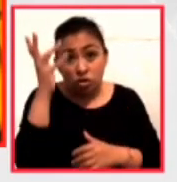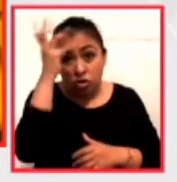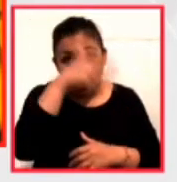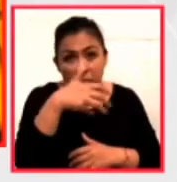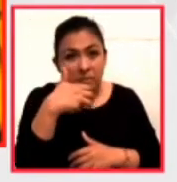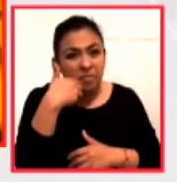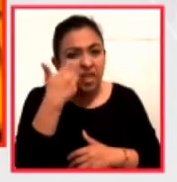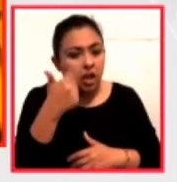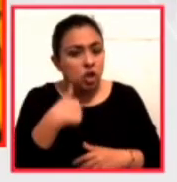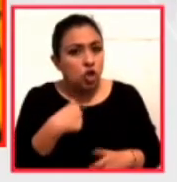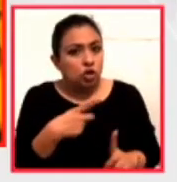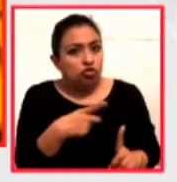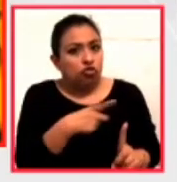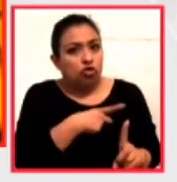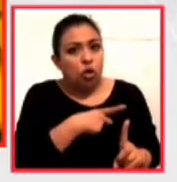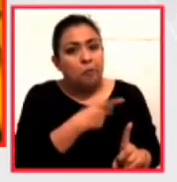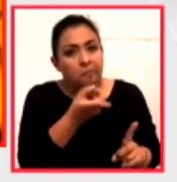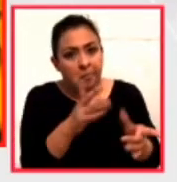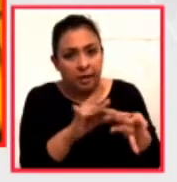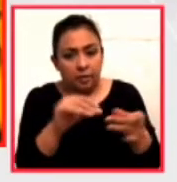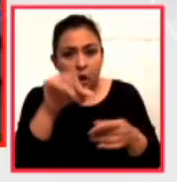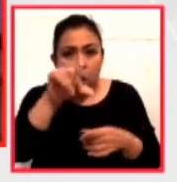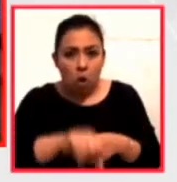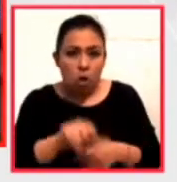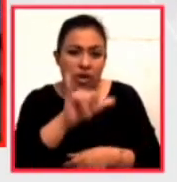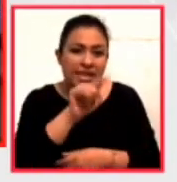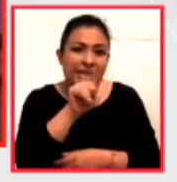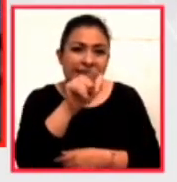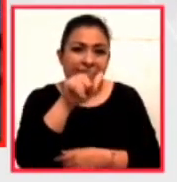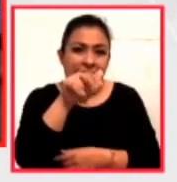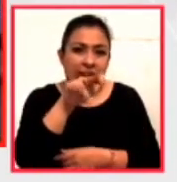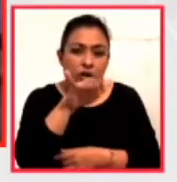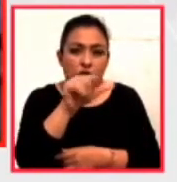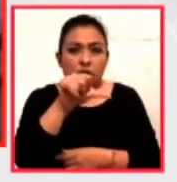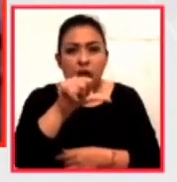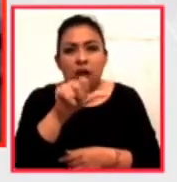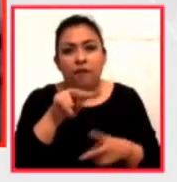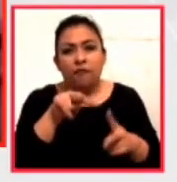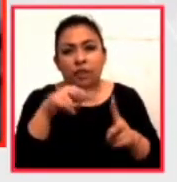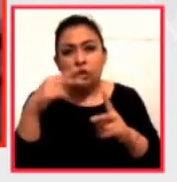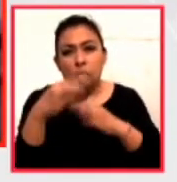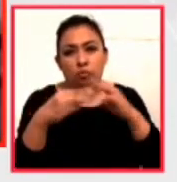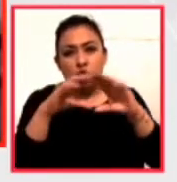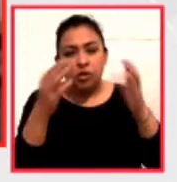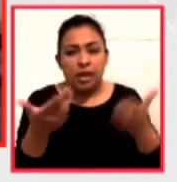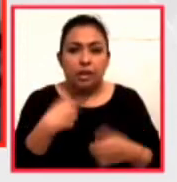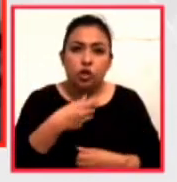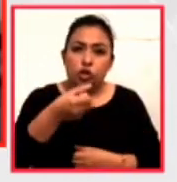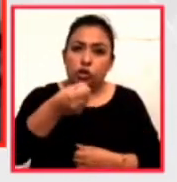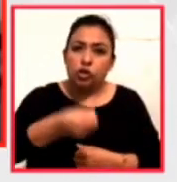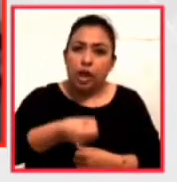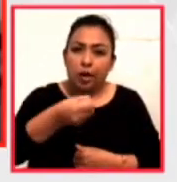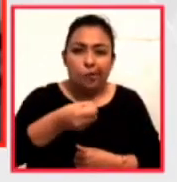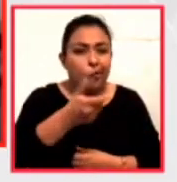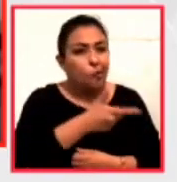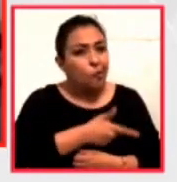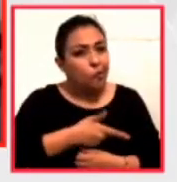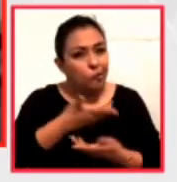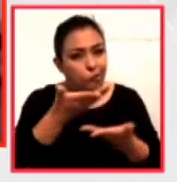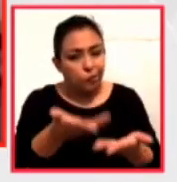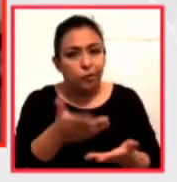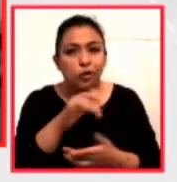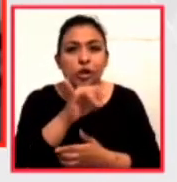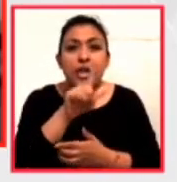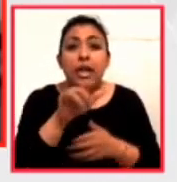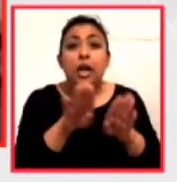solo. De esto nos platica esta noche Iliana Rodríguez Antibáñez en Visión Global, a quien saludo como siempre con muchísimo gusto. Mi querida Iliana,